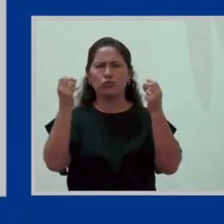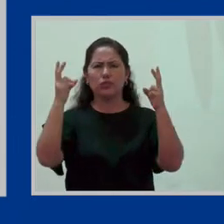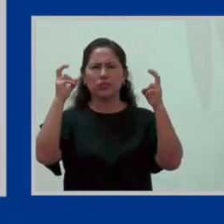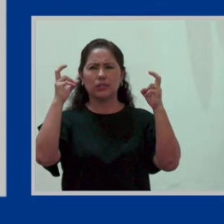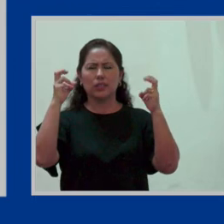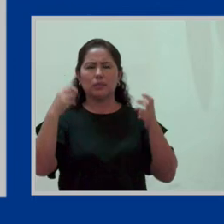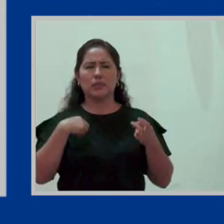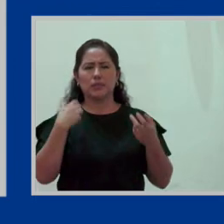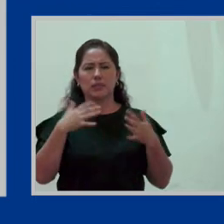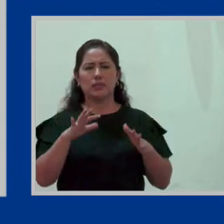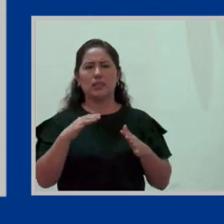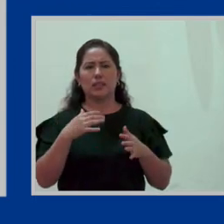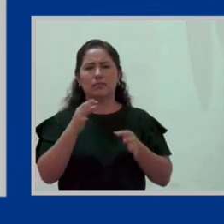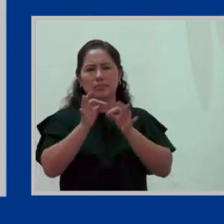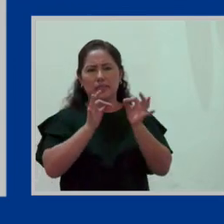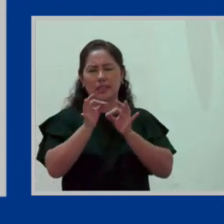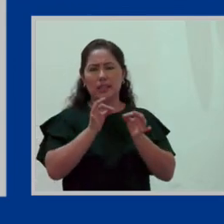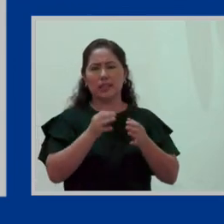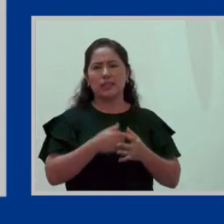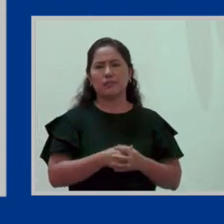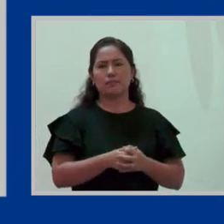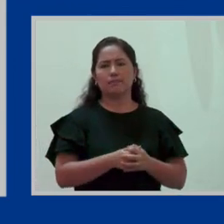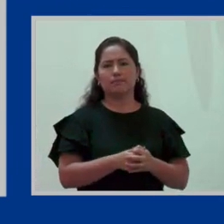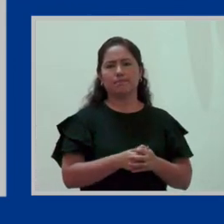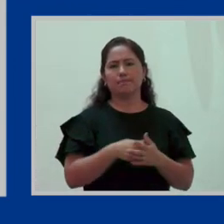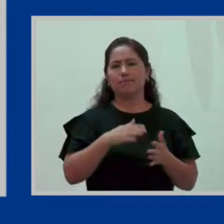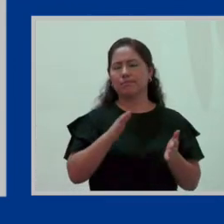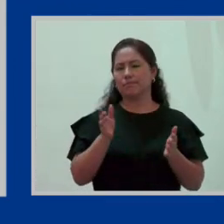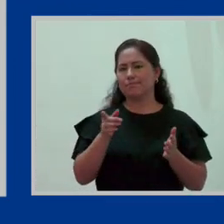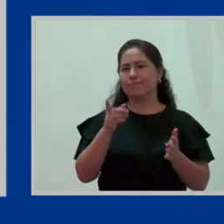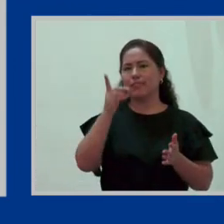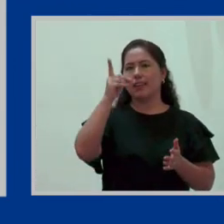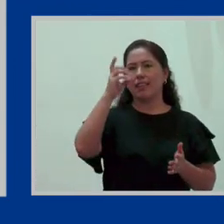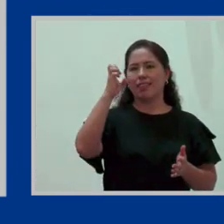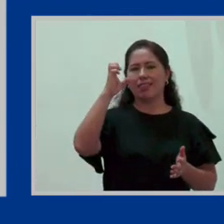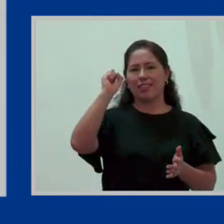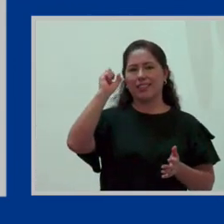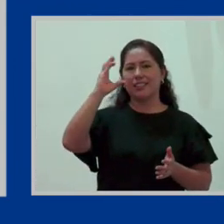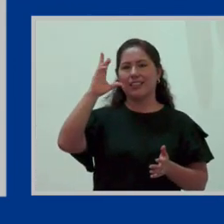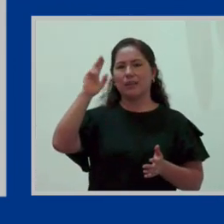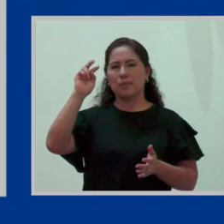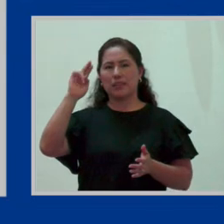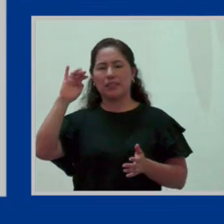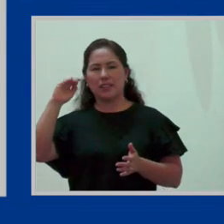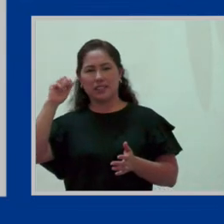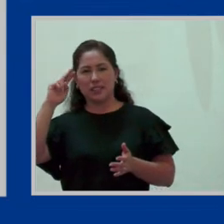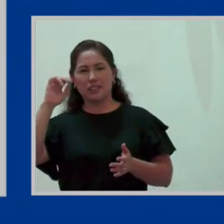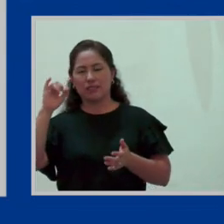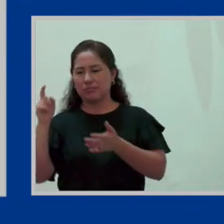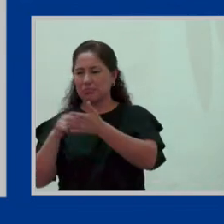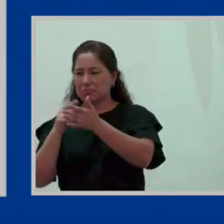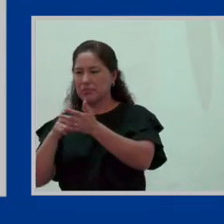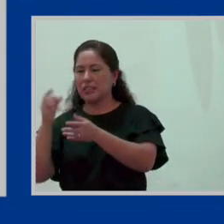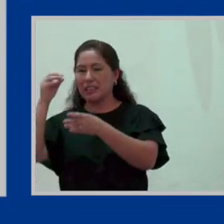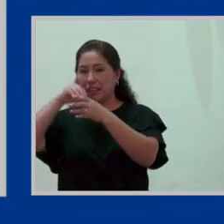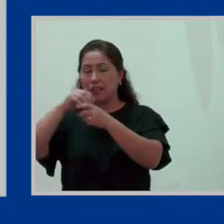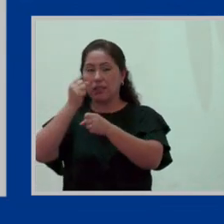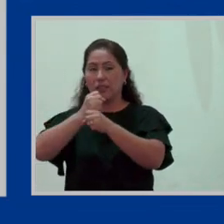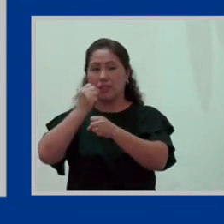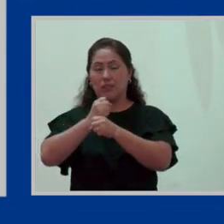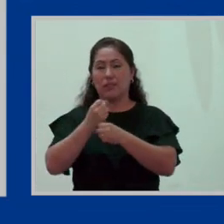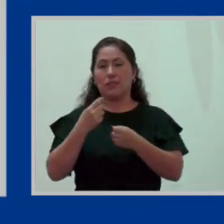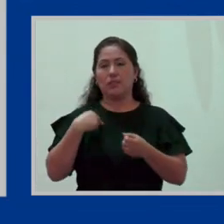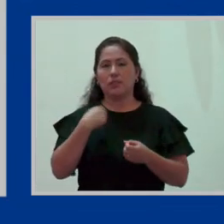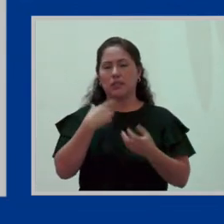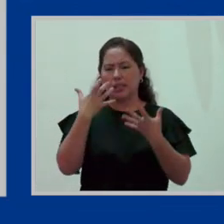o menos los hemos ido mencionando, pero es la discriminación de la mujer en el mercado de trabajo. Si las mujeres estamos en edad fértil, posular a un